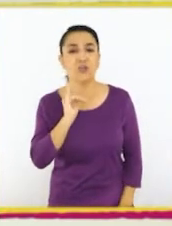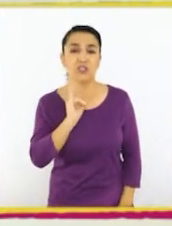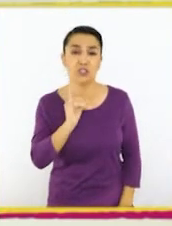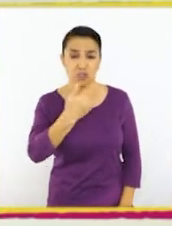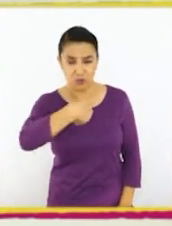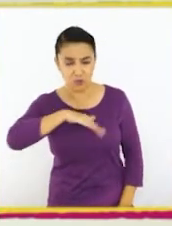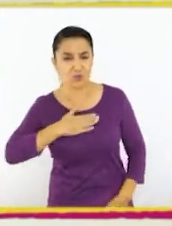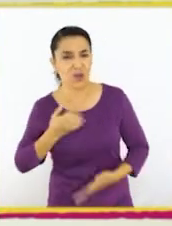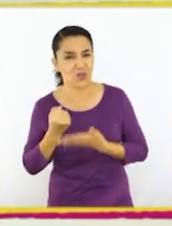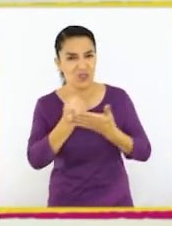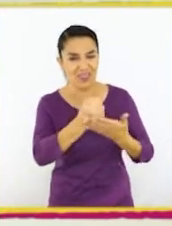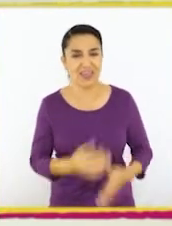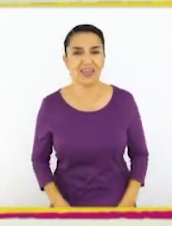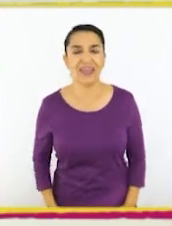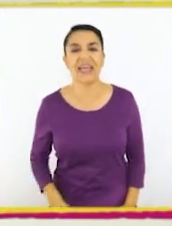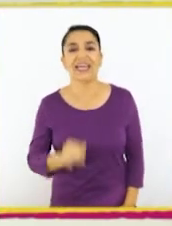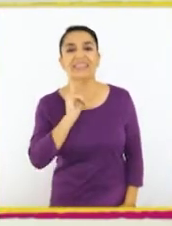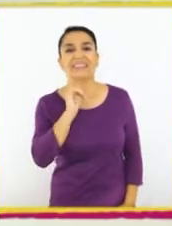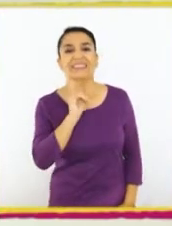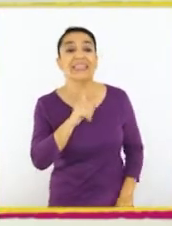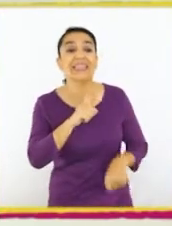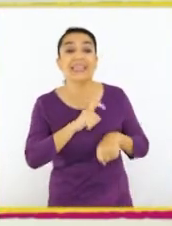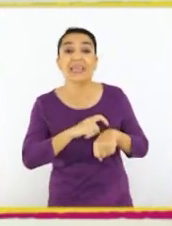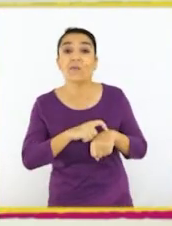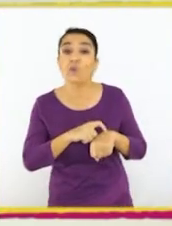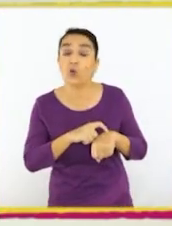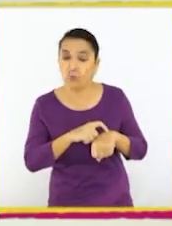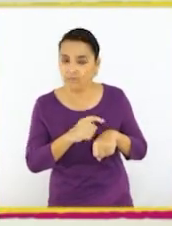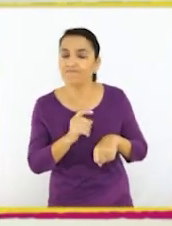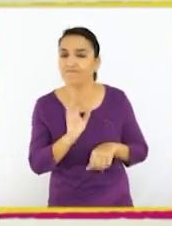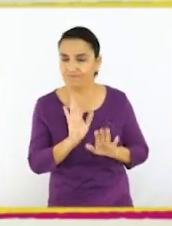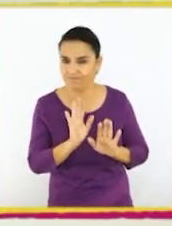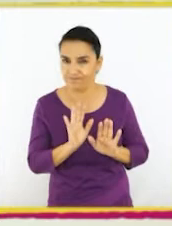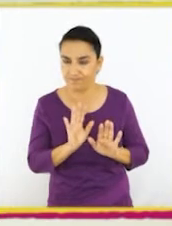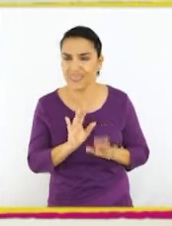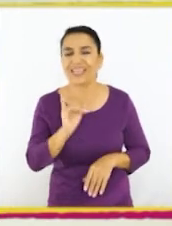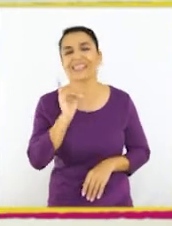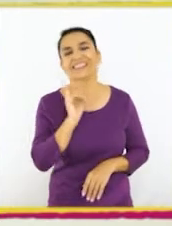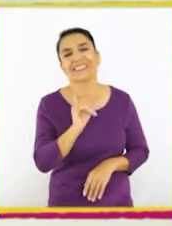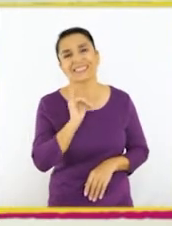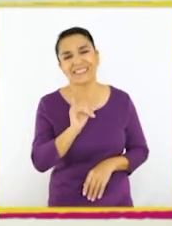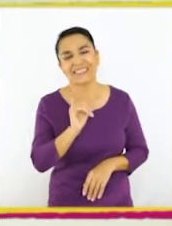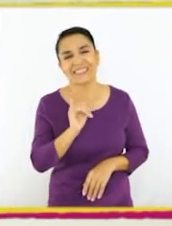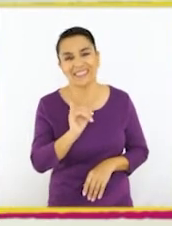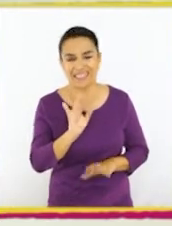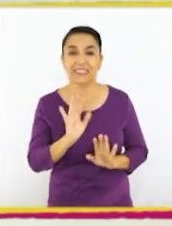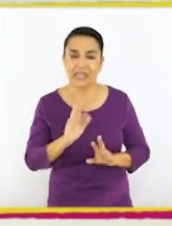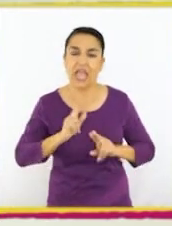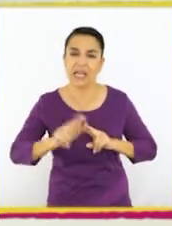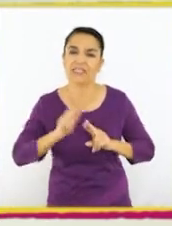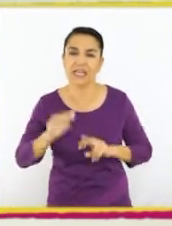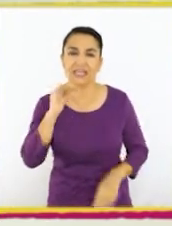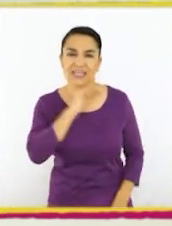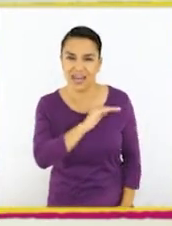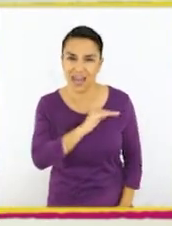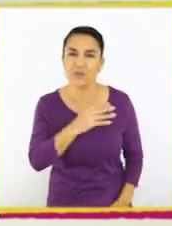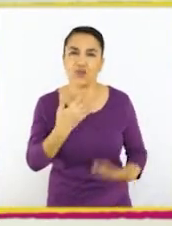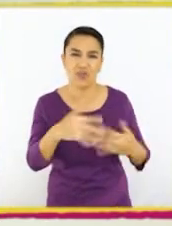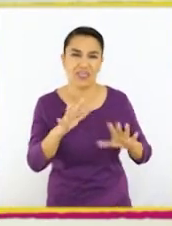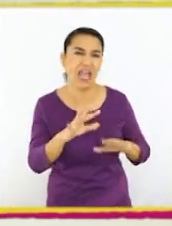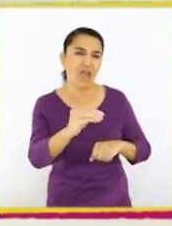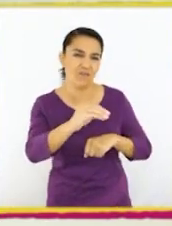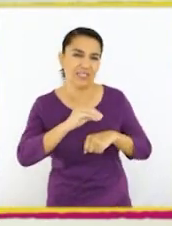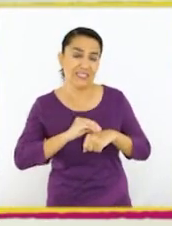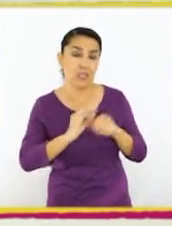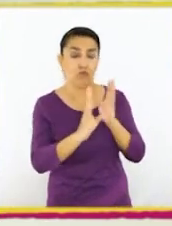Sí, nosotros te podemos ayudar. Eso sí, me tienes que dar un ratito. Sí, sí, no, no, no, sí, lo vamos a hacer rápido. Si ya me